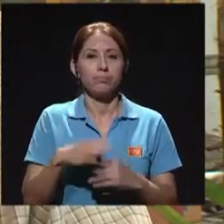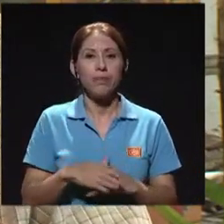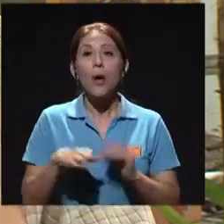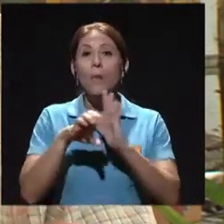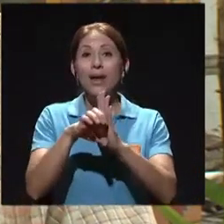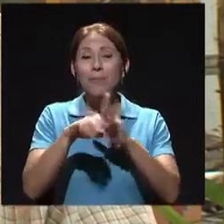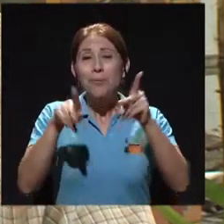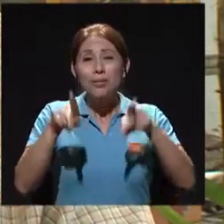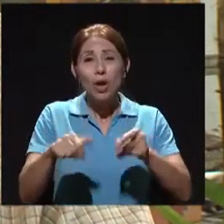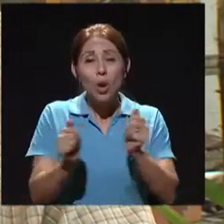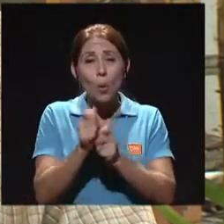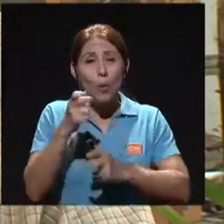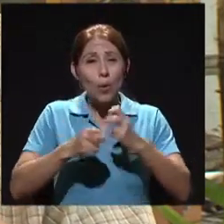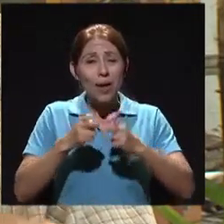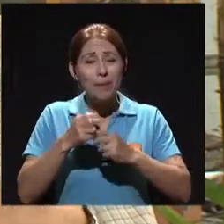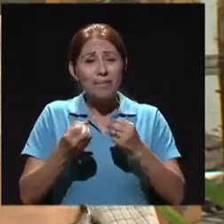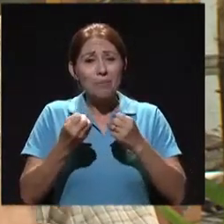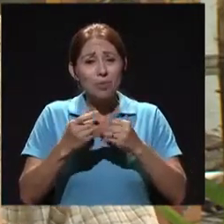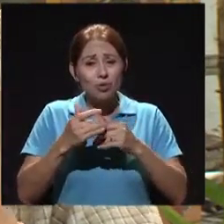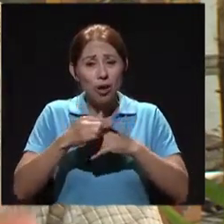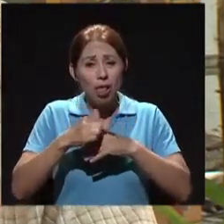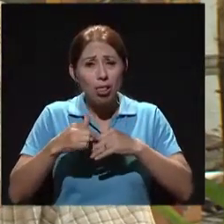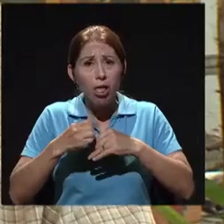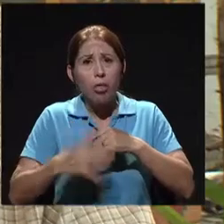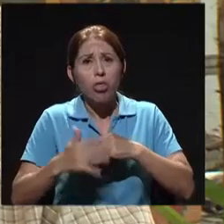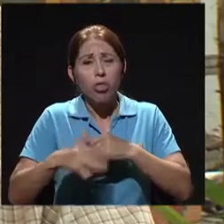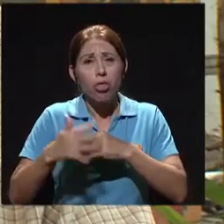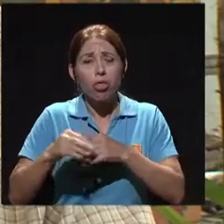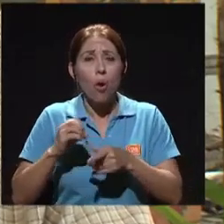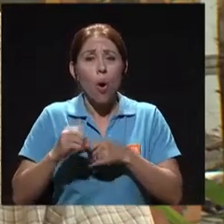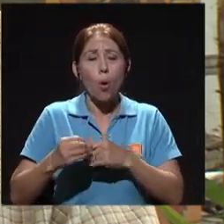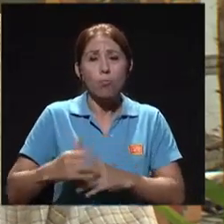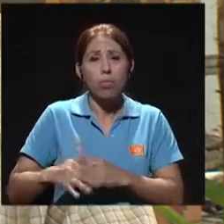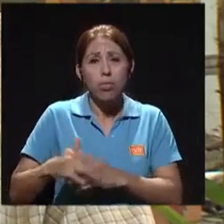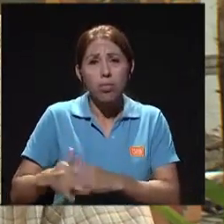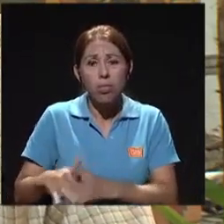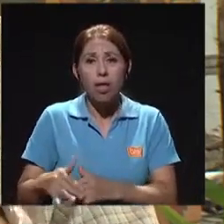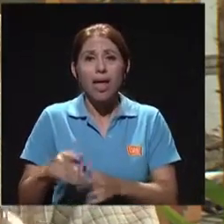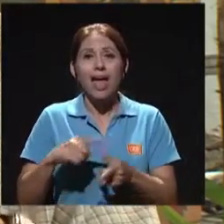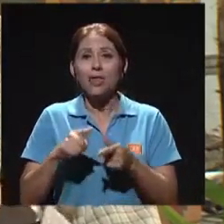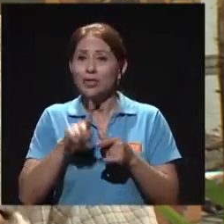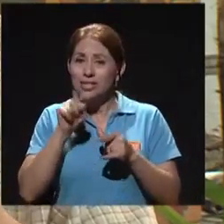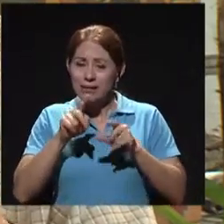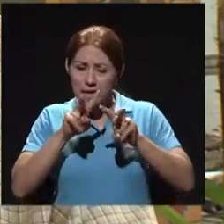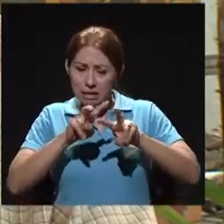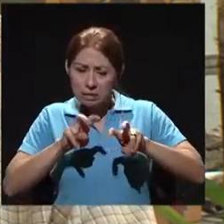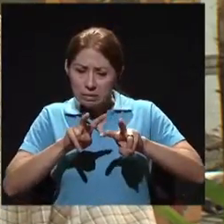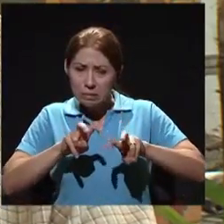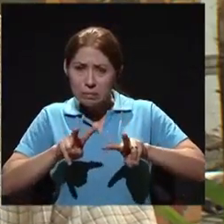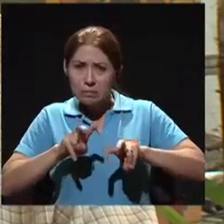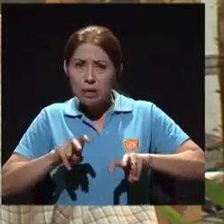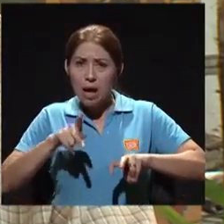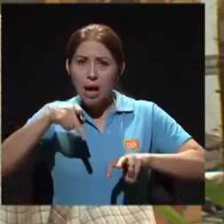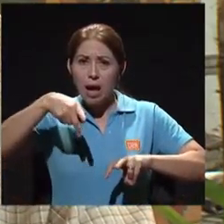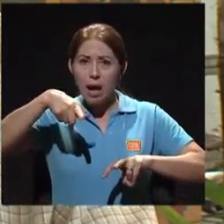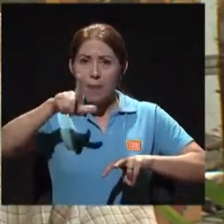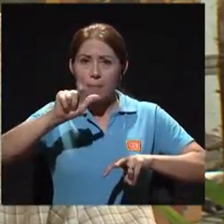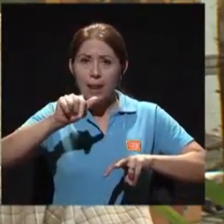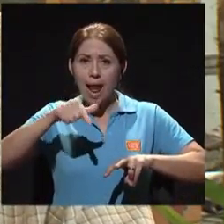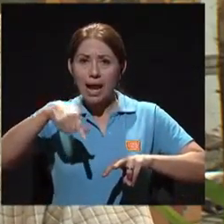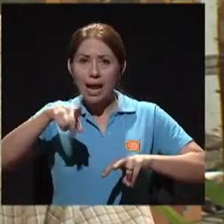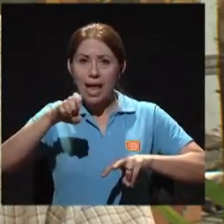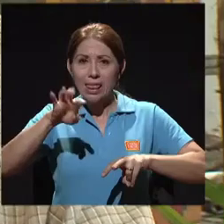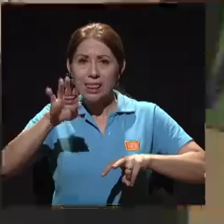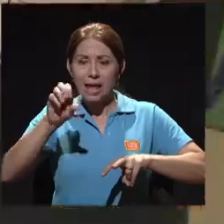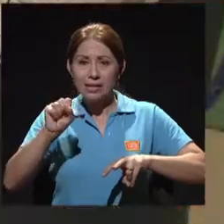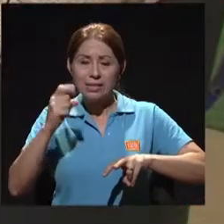por ejemplo, con problemas de sangrado, entonces hay que examinar las plaquetas, que son las celulitas que tienen que ver con evitar